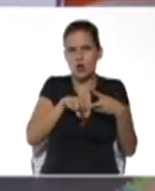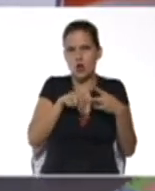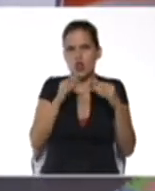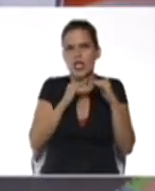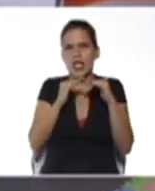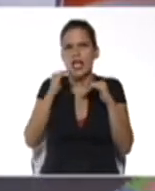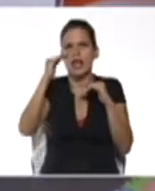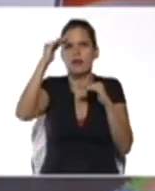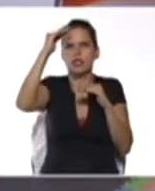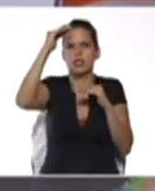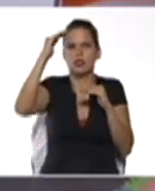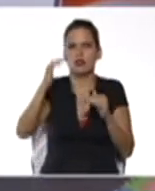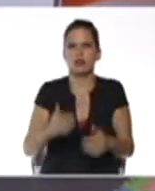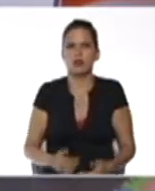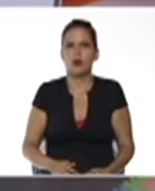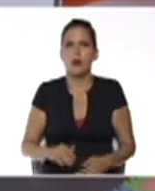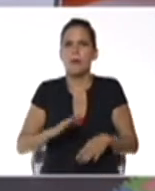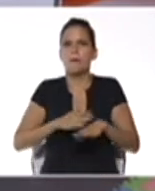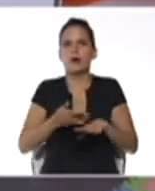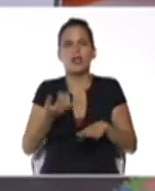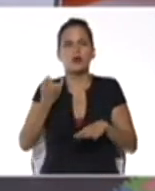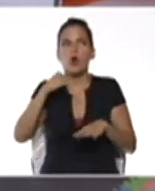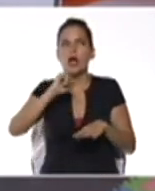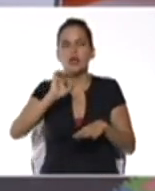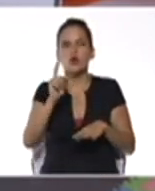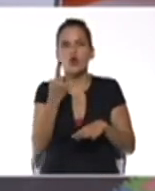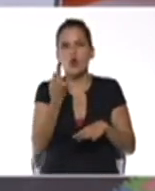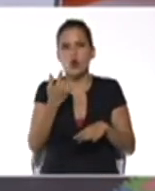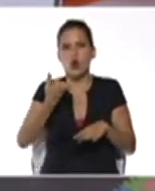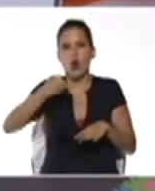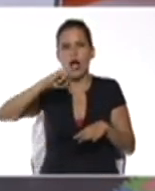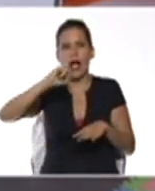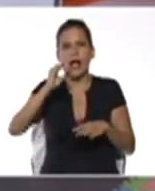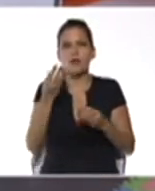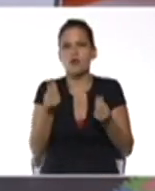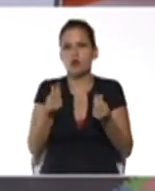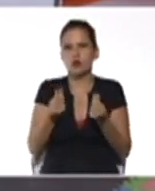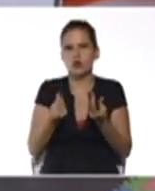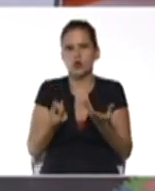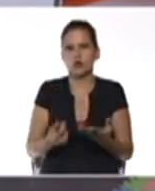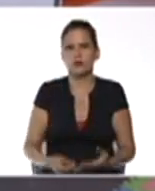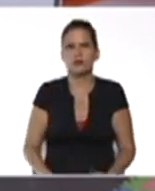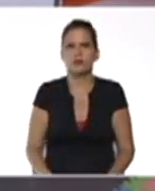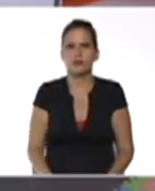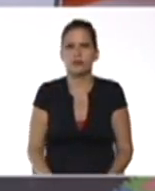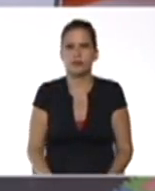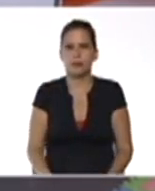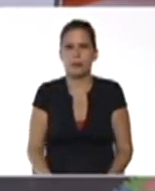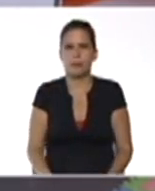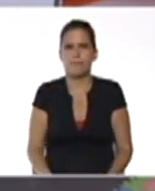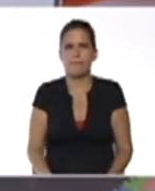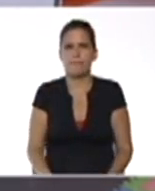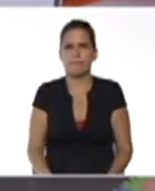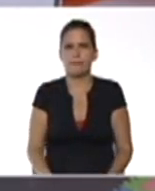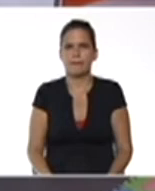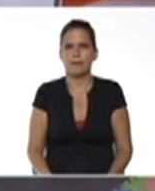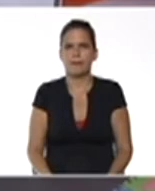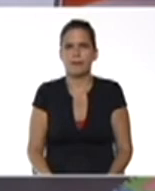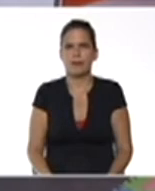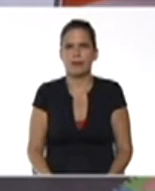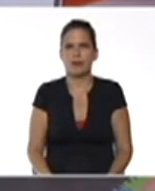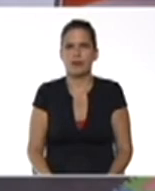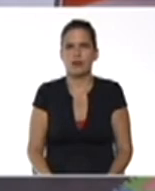de elevación porque no hay uno, hay varios. Y voy a demostrar por qué. Por ejemplo, el ángulo de elevación de esta altura.